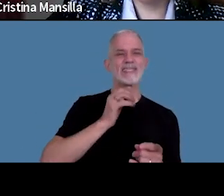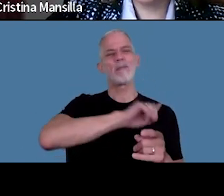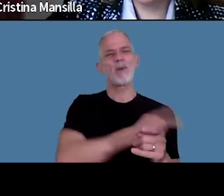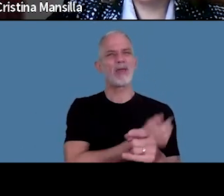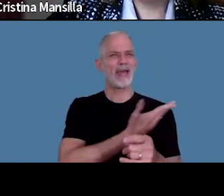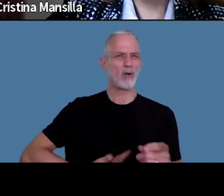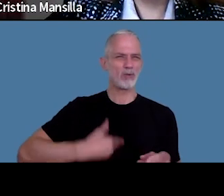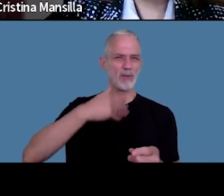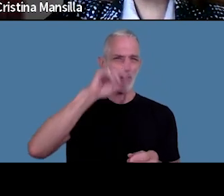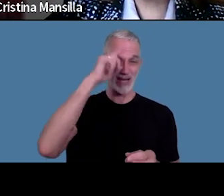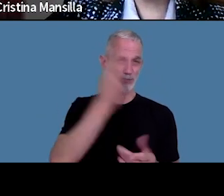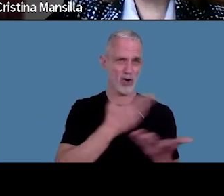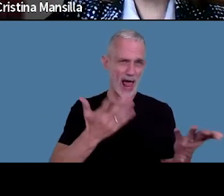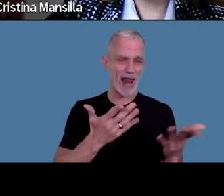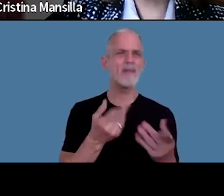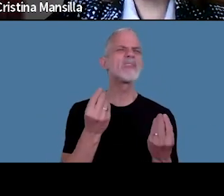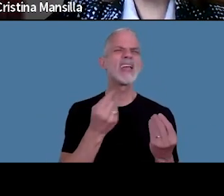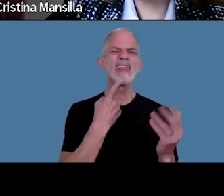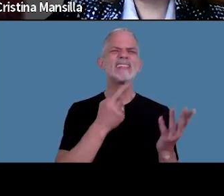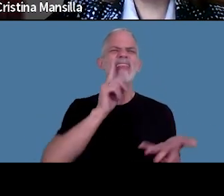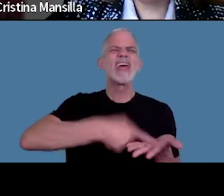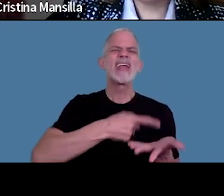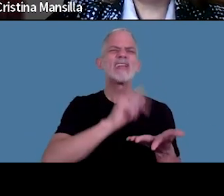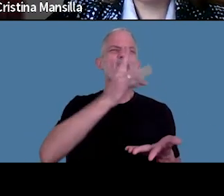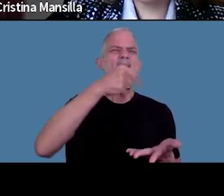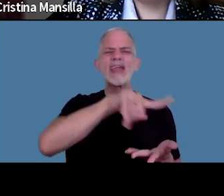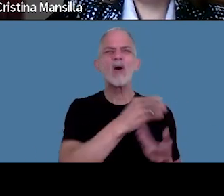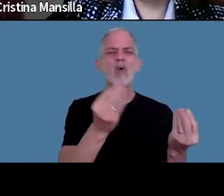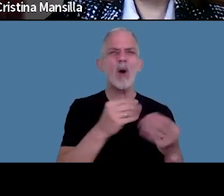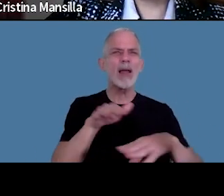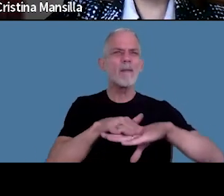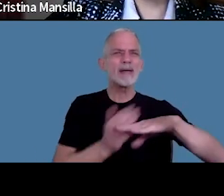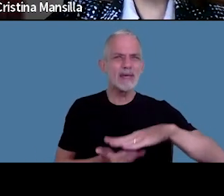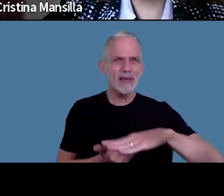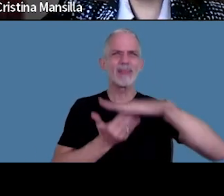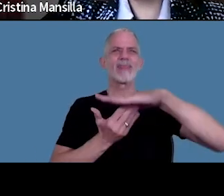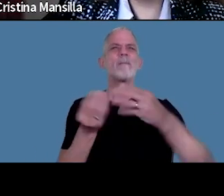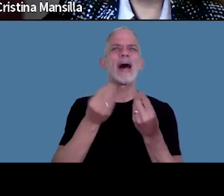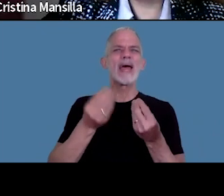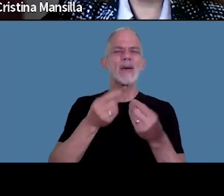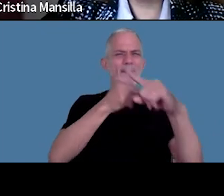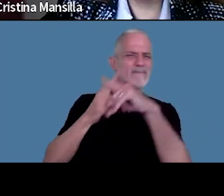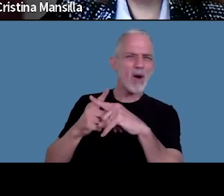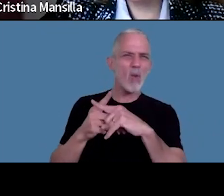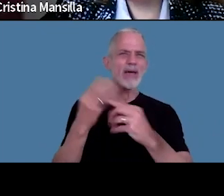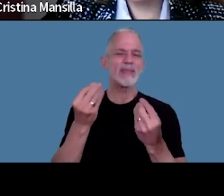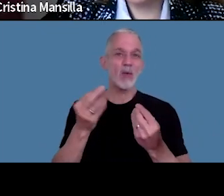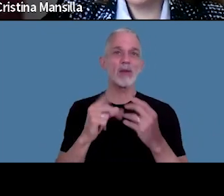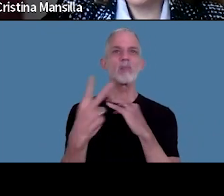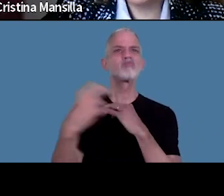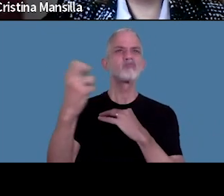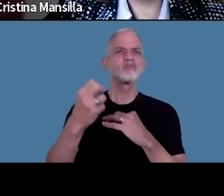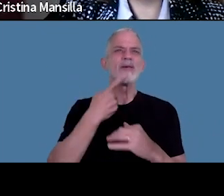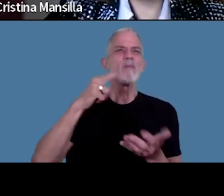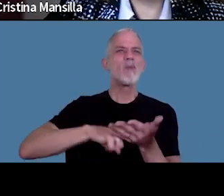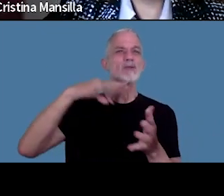Ejecutivo Nacional donde se incrementa la base para determinar la retención de impuesto